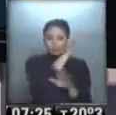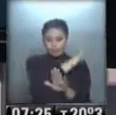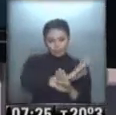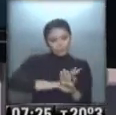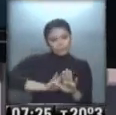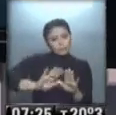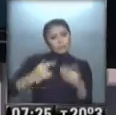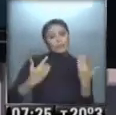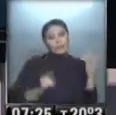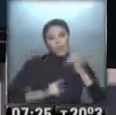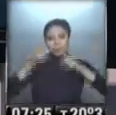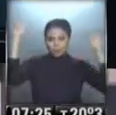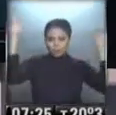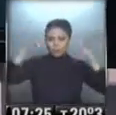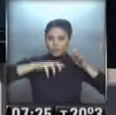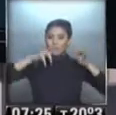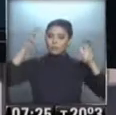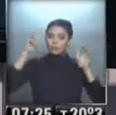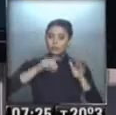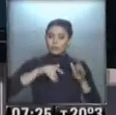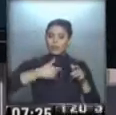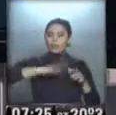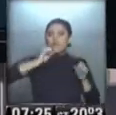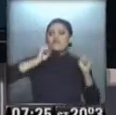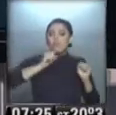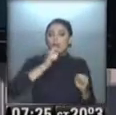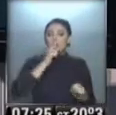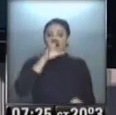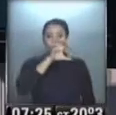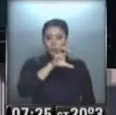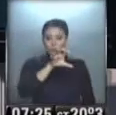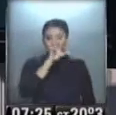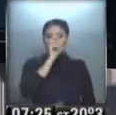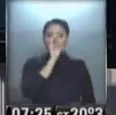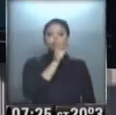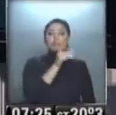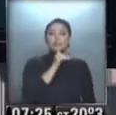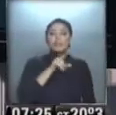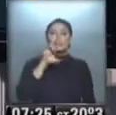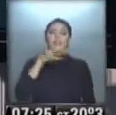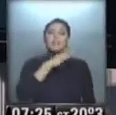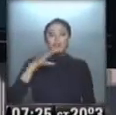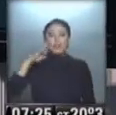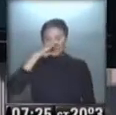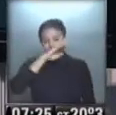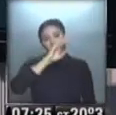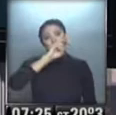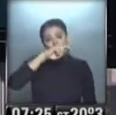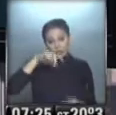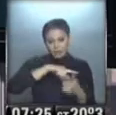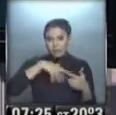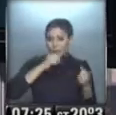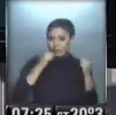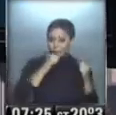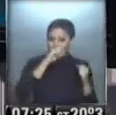probabilidad de alguna precipitación que será más intensa sobre la provincia de Chubut y de Río Negro, también en Neuquén, de